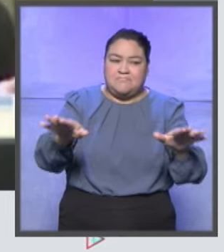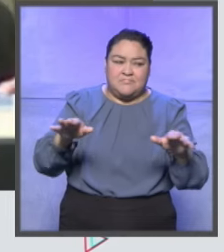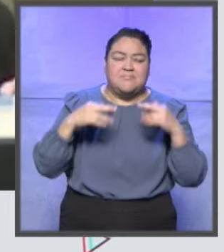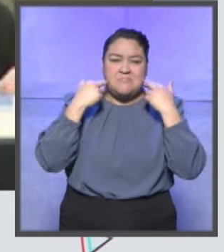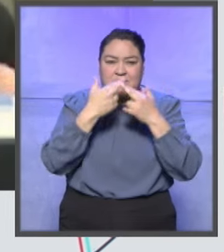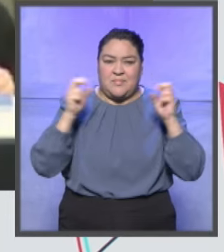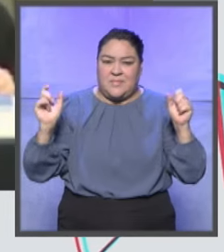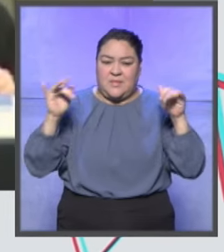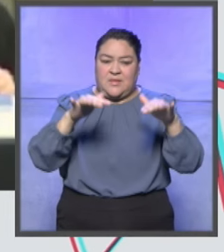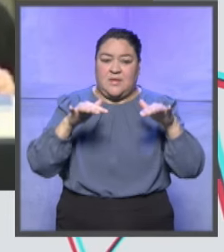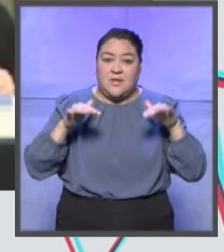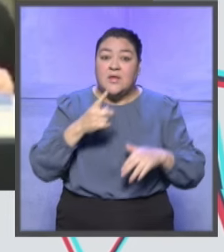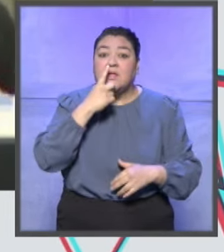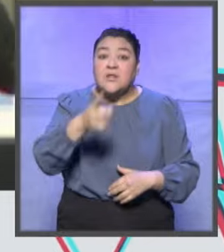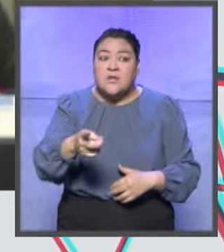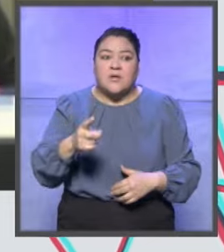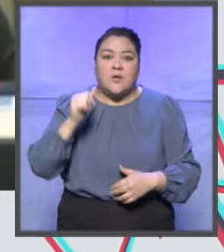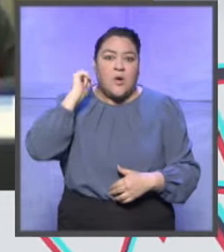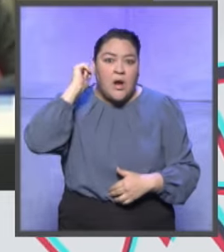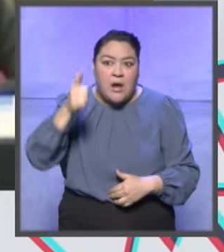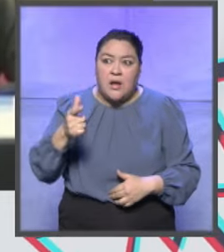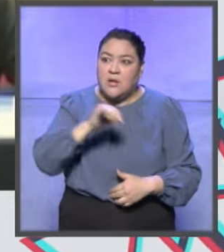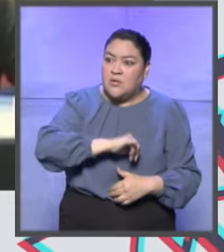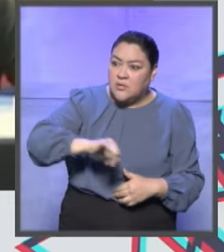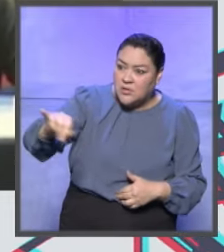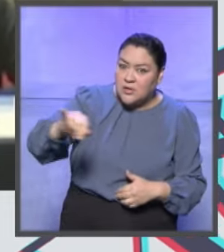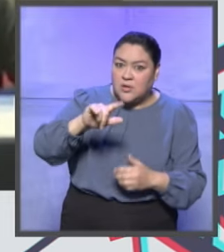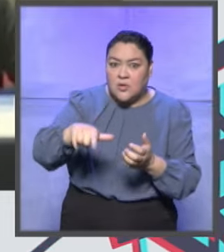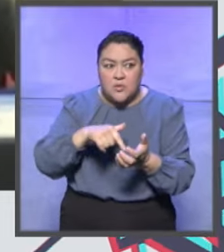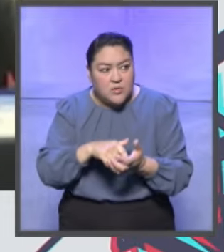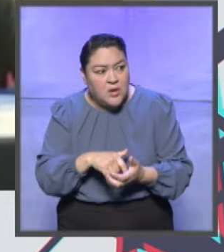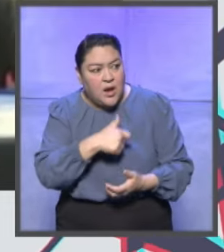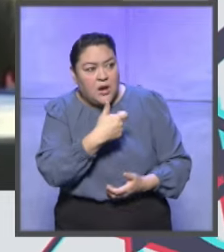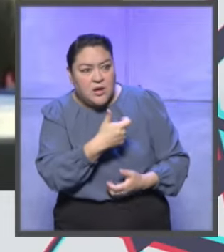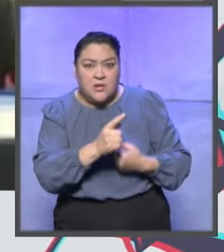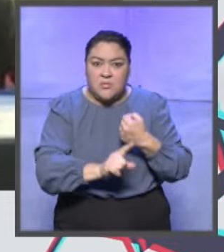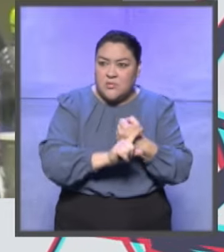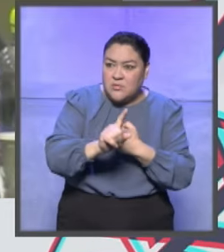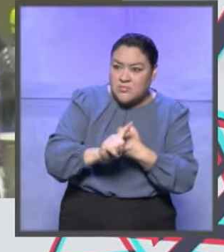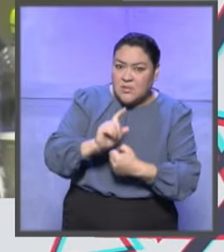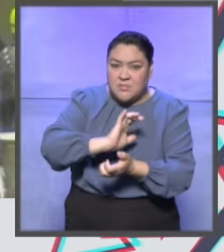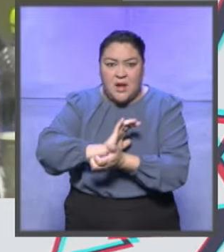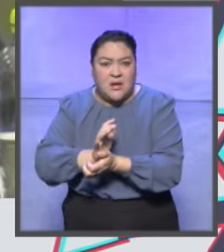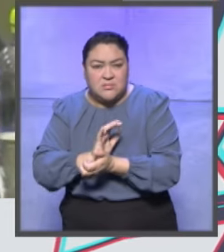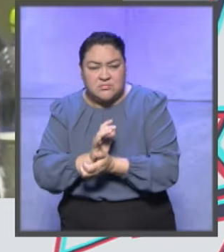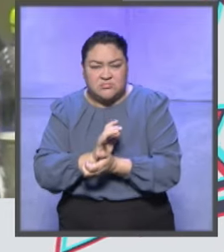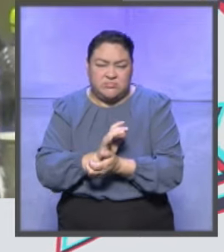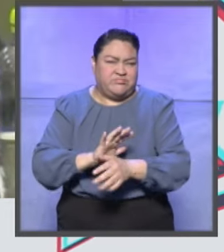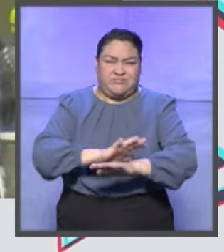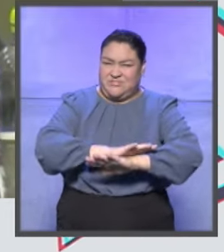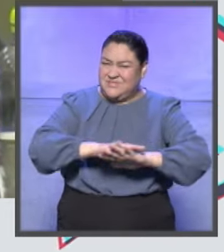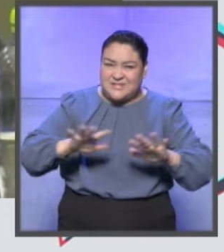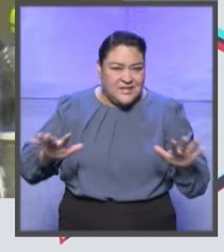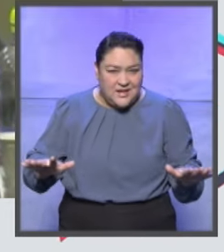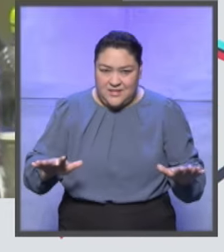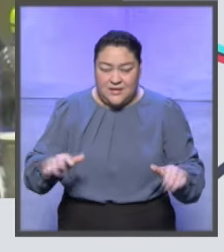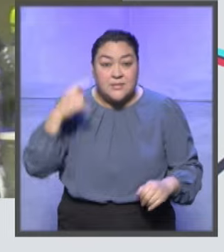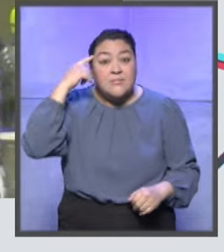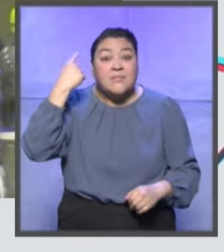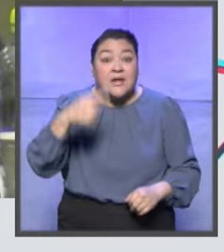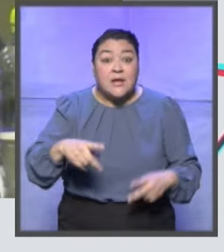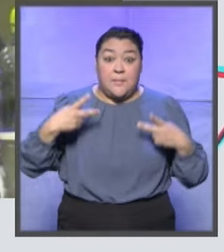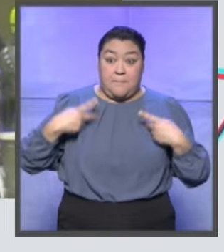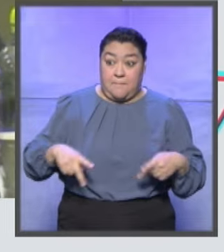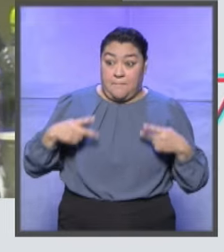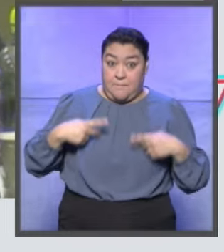que no debe haber un motivo ni de territorio, ni de lejanía, ni económico, ni de discriminación, ni